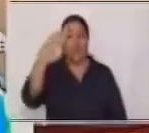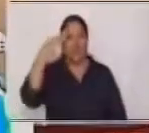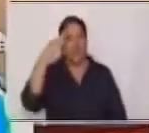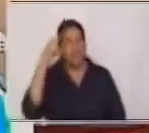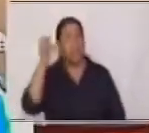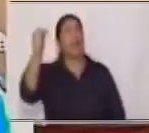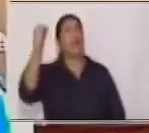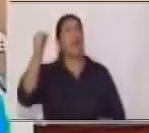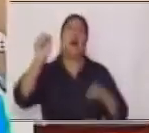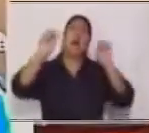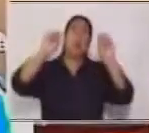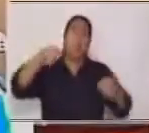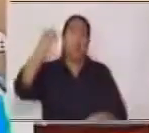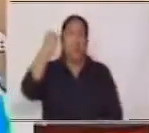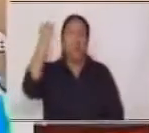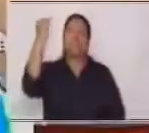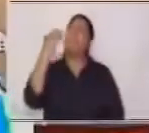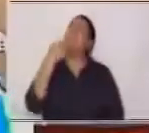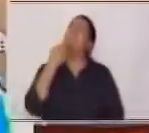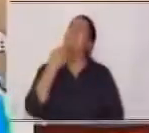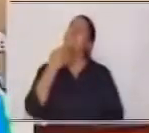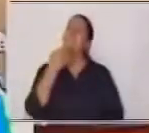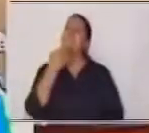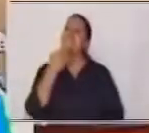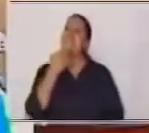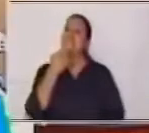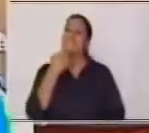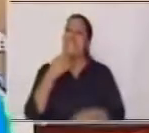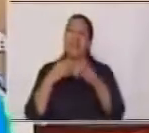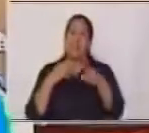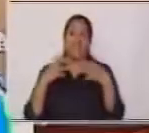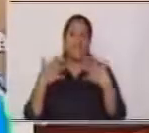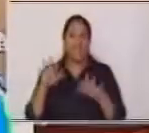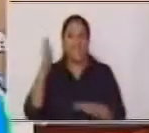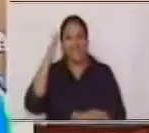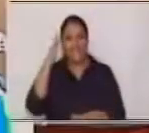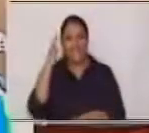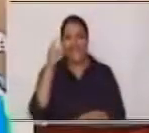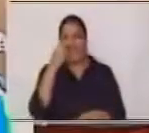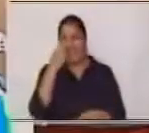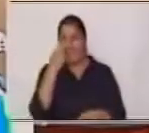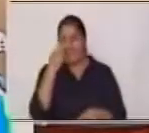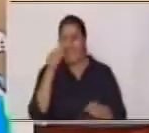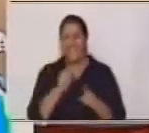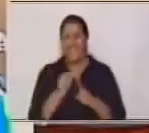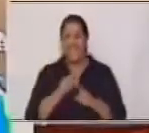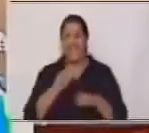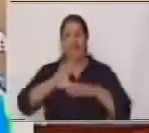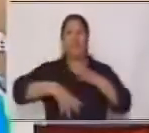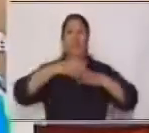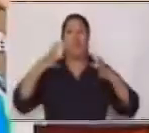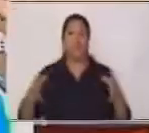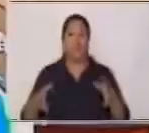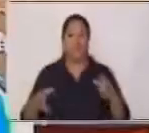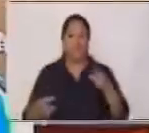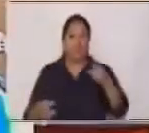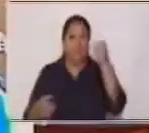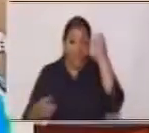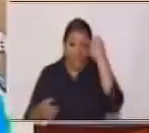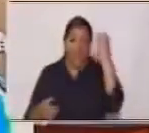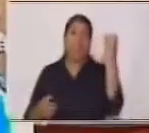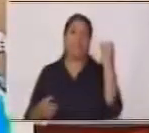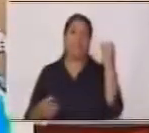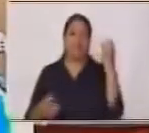inventar también Y que saben chistes Que sabemos chistes de frutas Imagínense Podemos hacer muchos